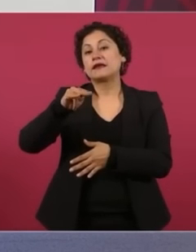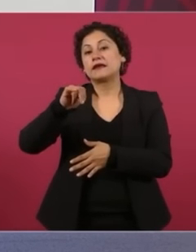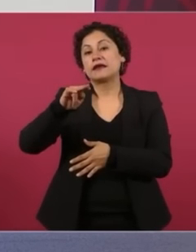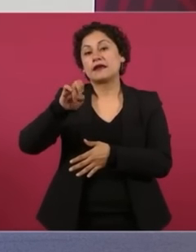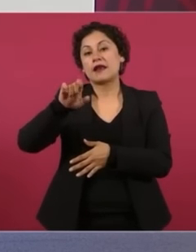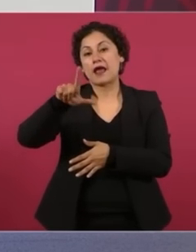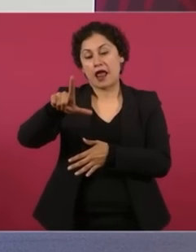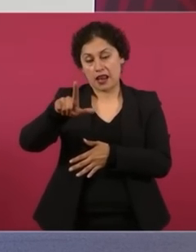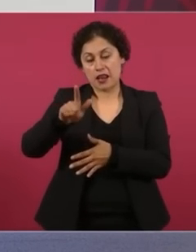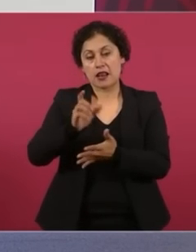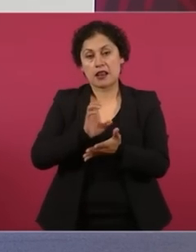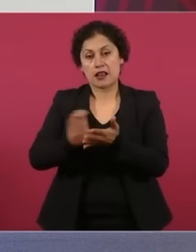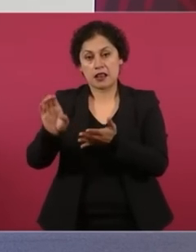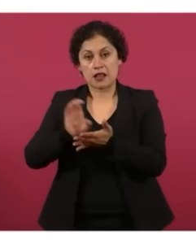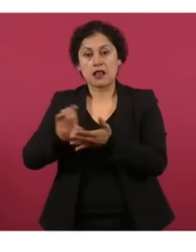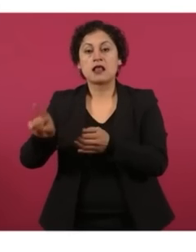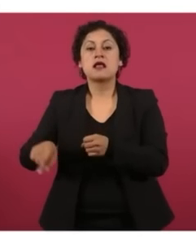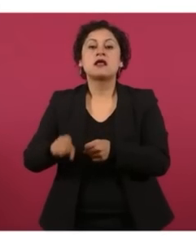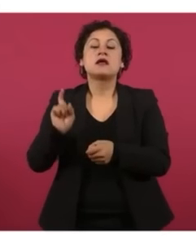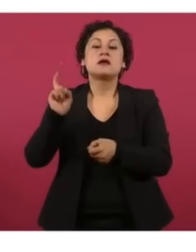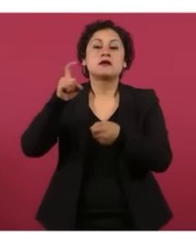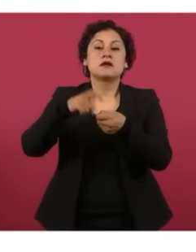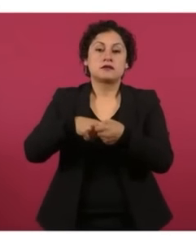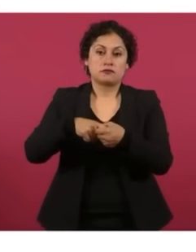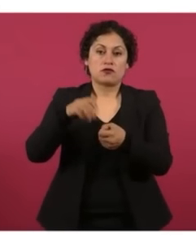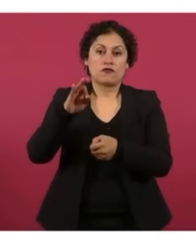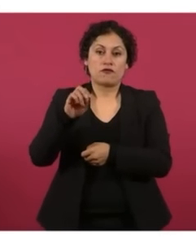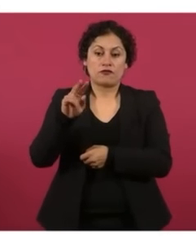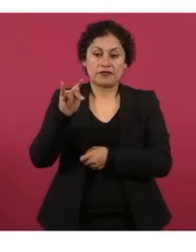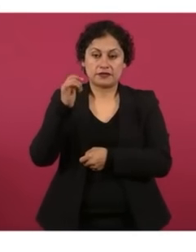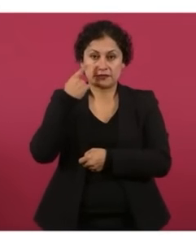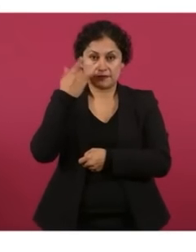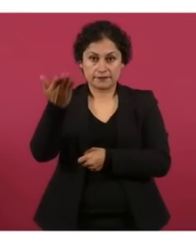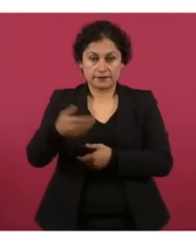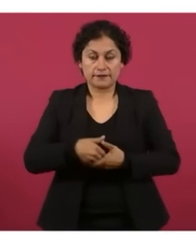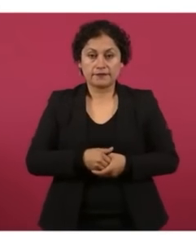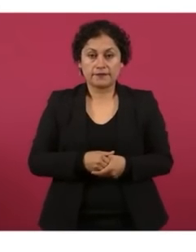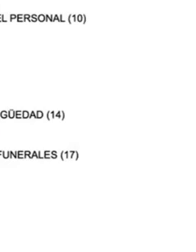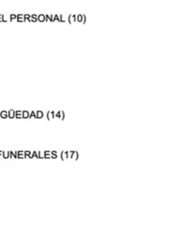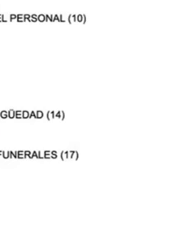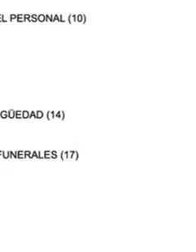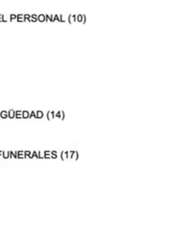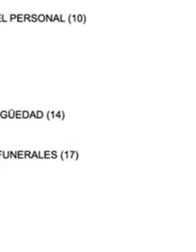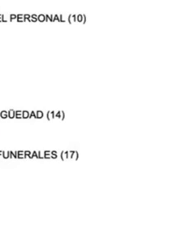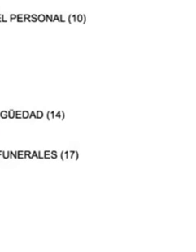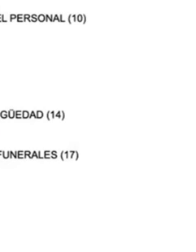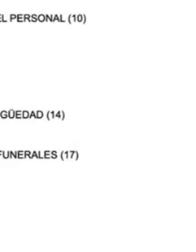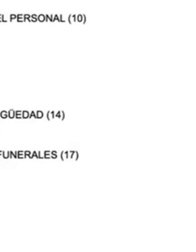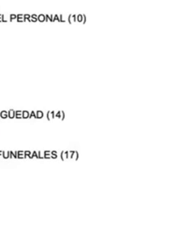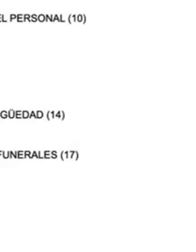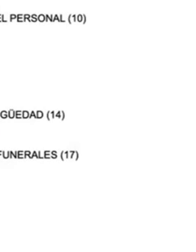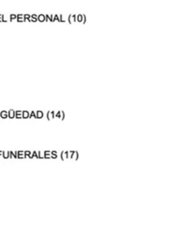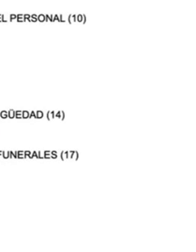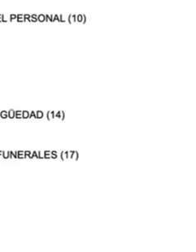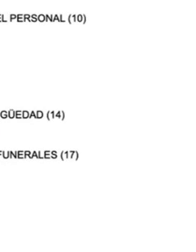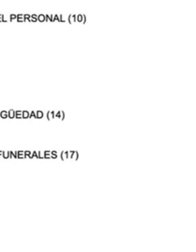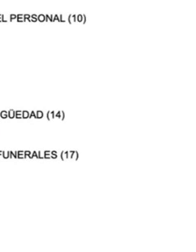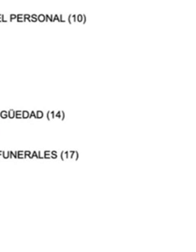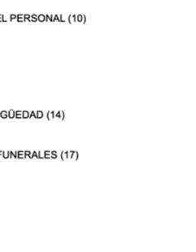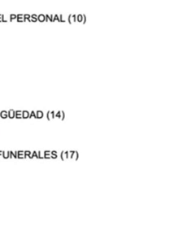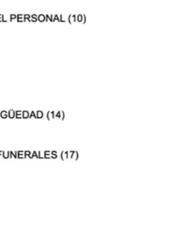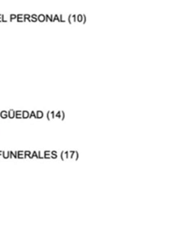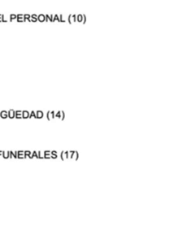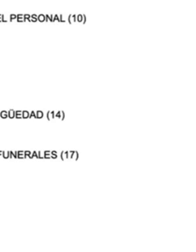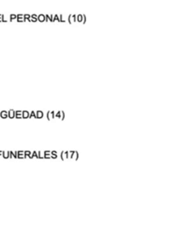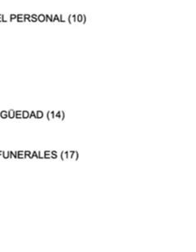aportaciones de seguro social, alfobiste, depósito para el ahorro solidario,